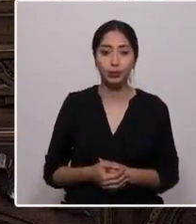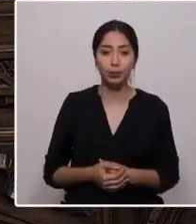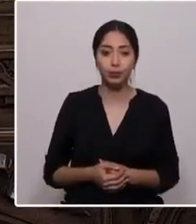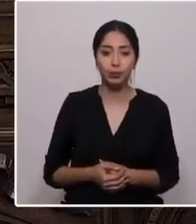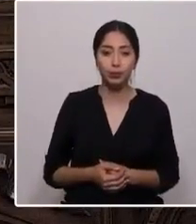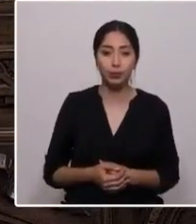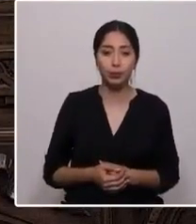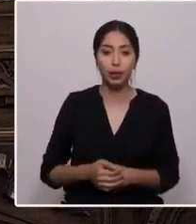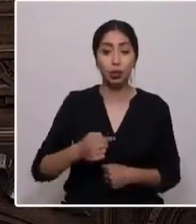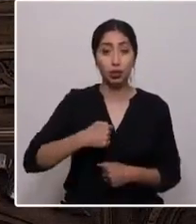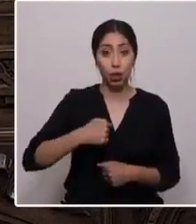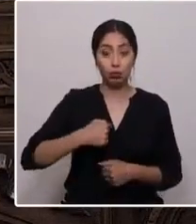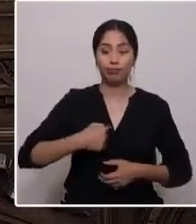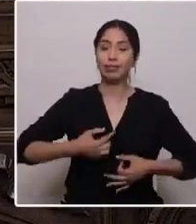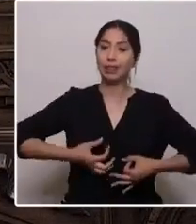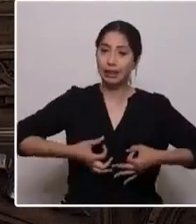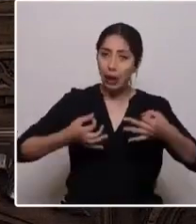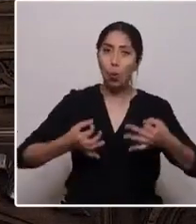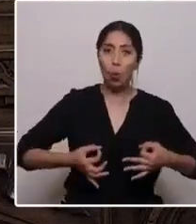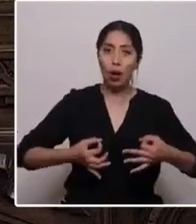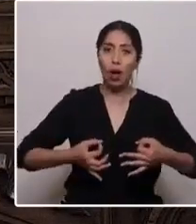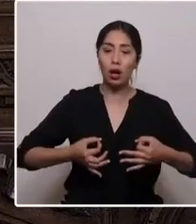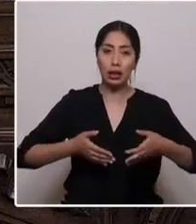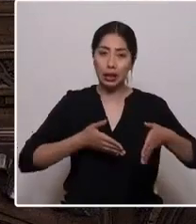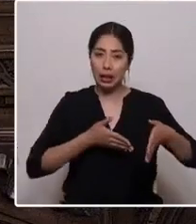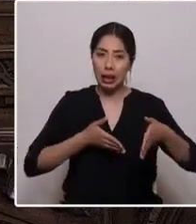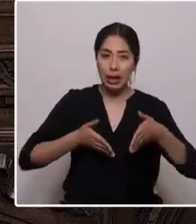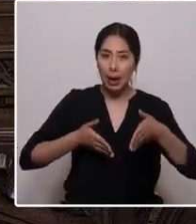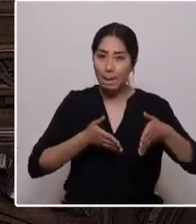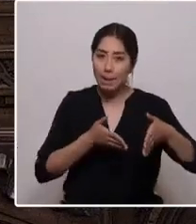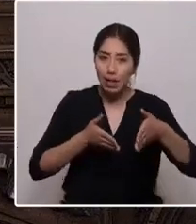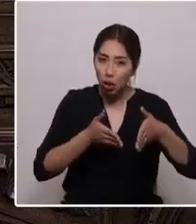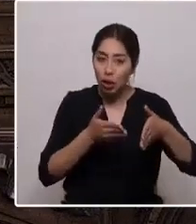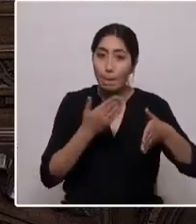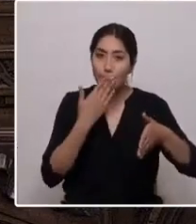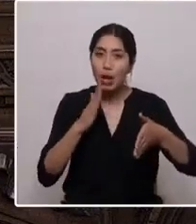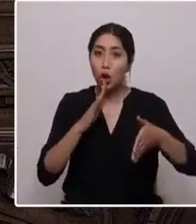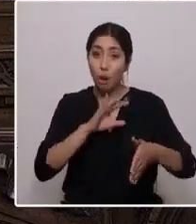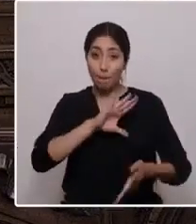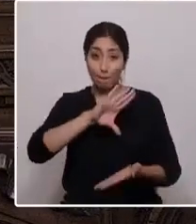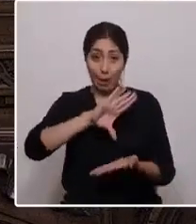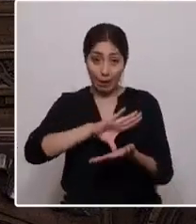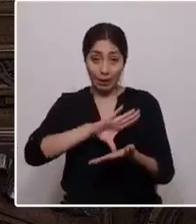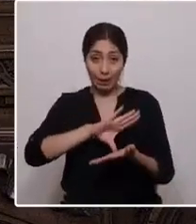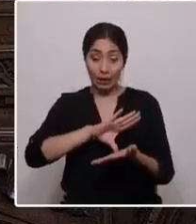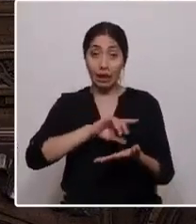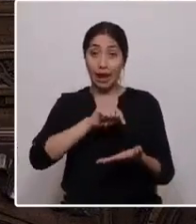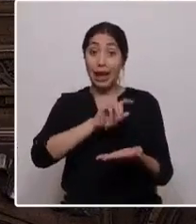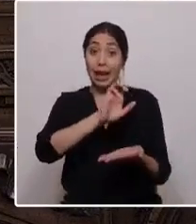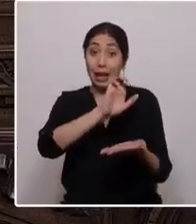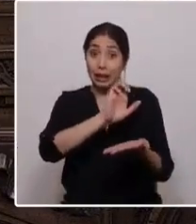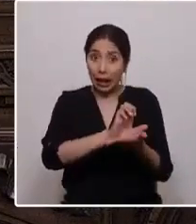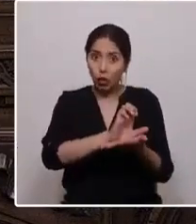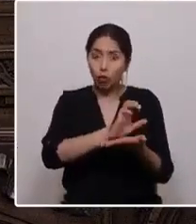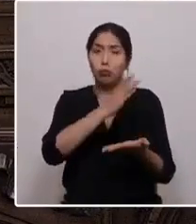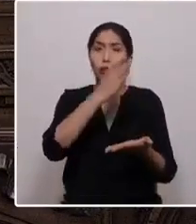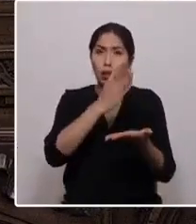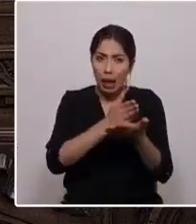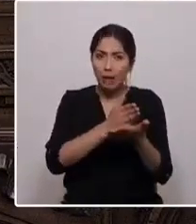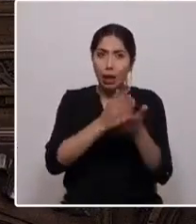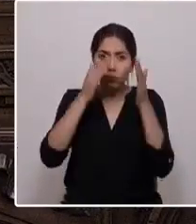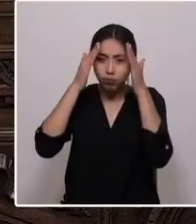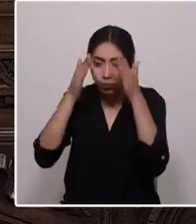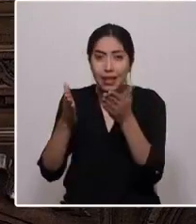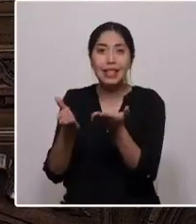Estoy segura que el camino que debemos pavimentar para que tengamos un mejor país, donde el Estado esté al servicio de las